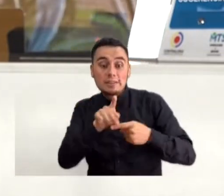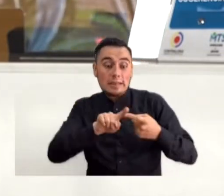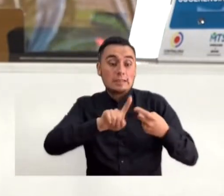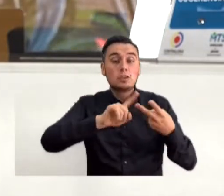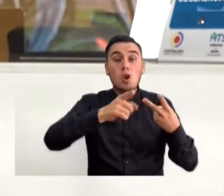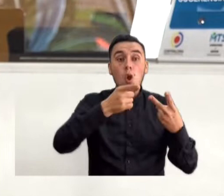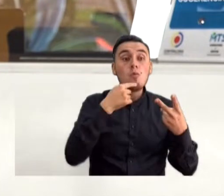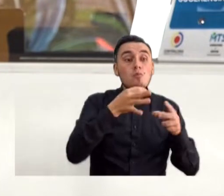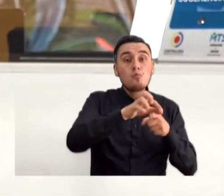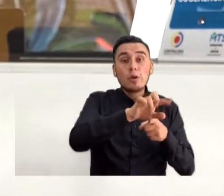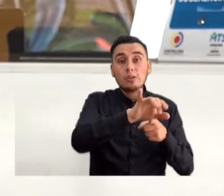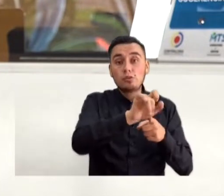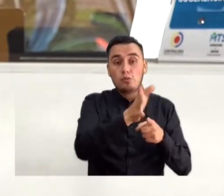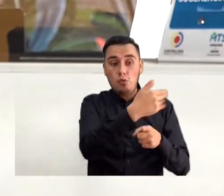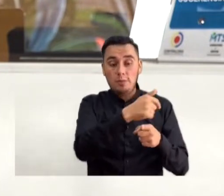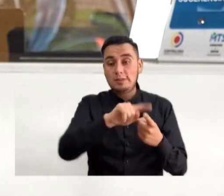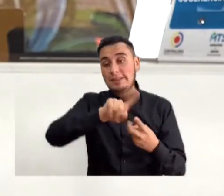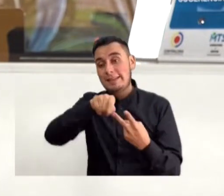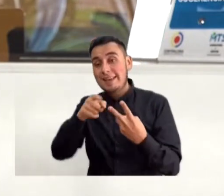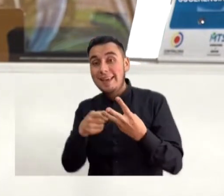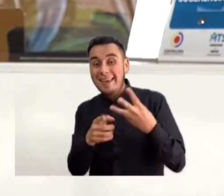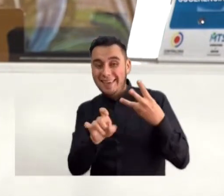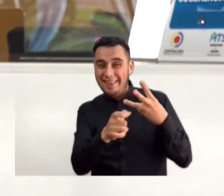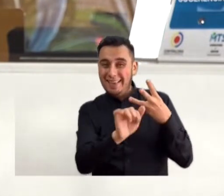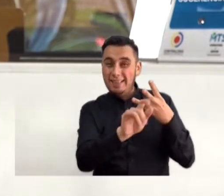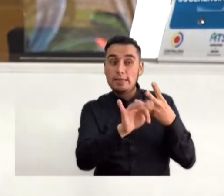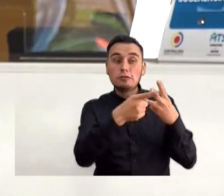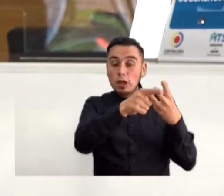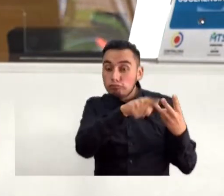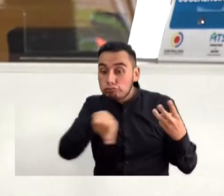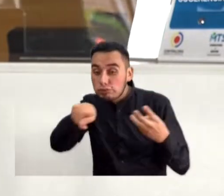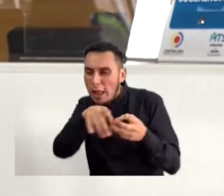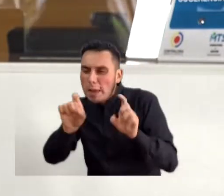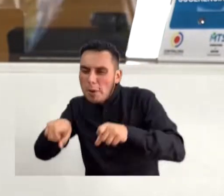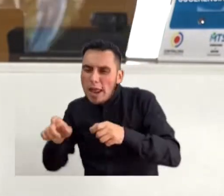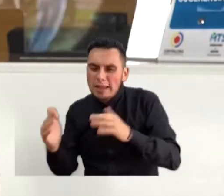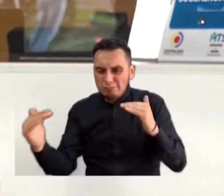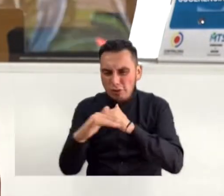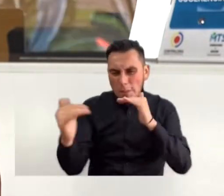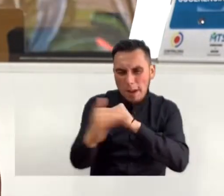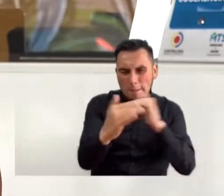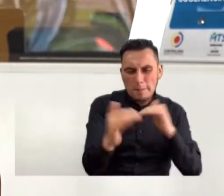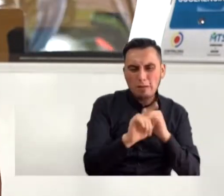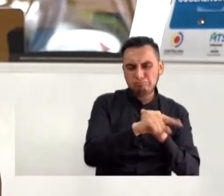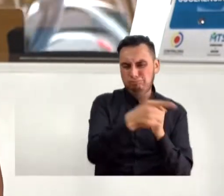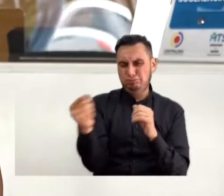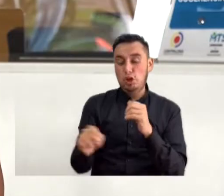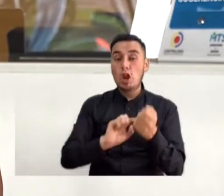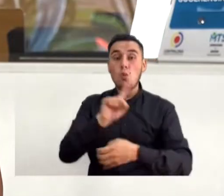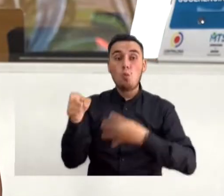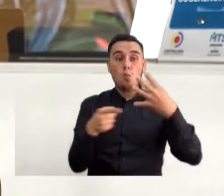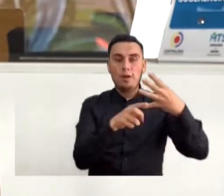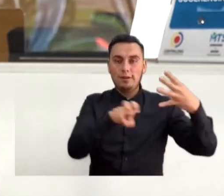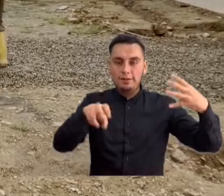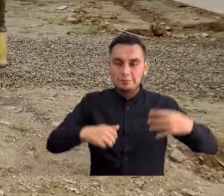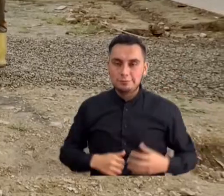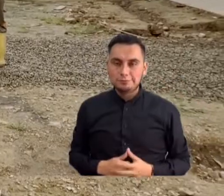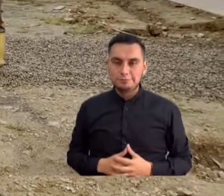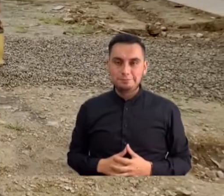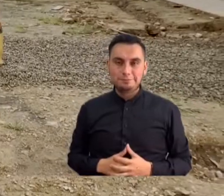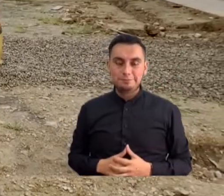Acacías, Puerto López y Puerto Gaitán, entre otros, impulsarán el desarrollo del departamento con sus nuevas vías de cuarta generación.